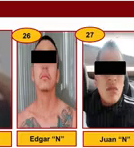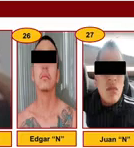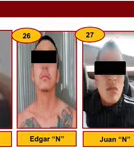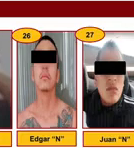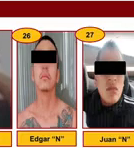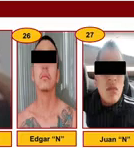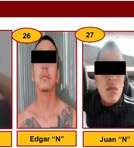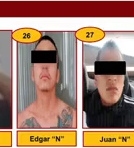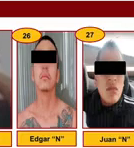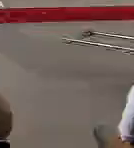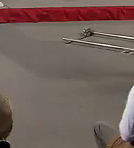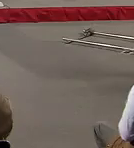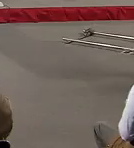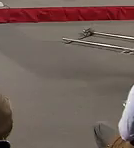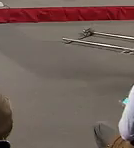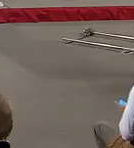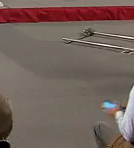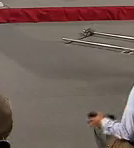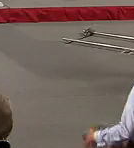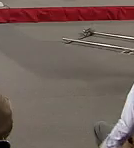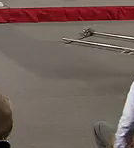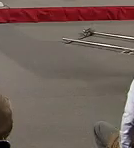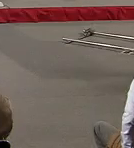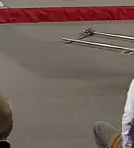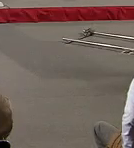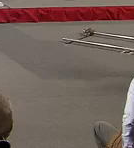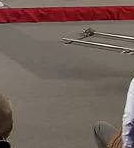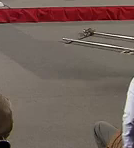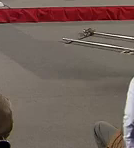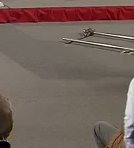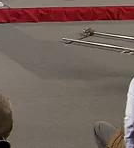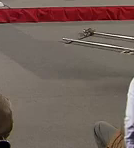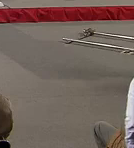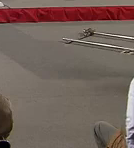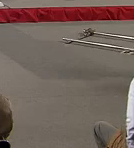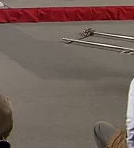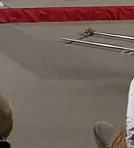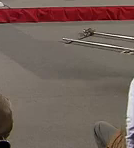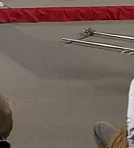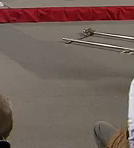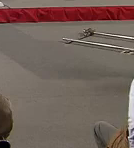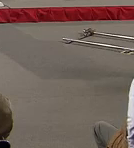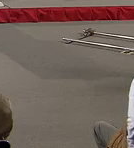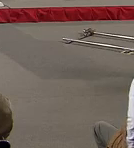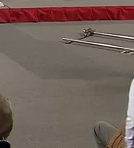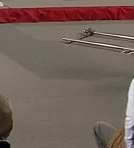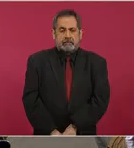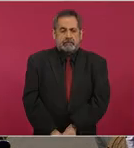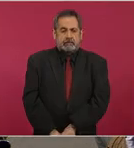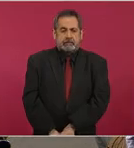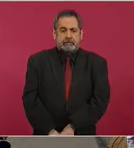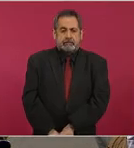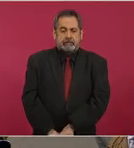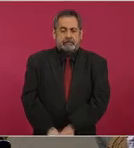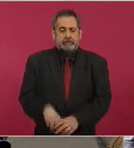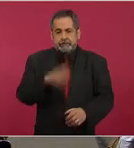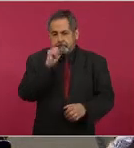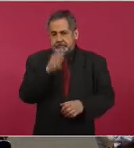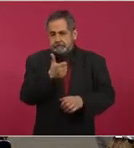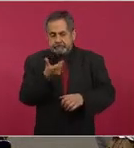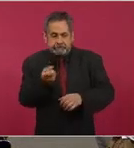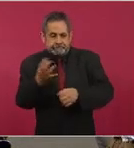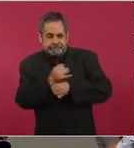local. También hay carpetas por abuso de autoridad y delitos contra la administración de justicia.